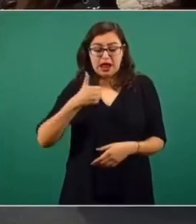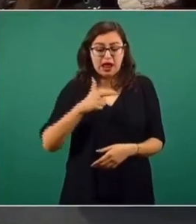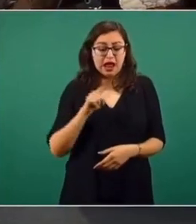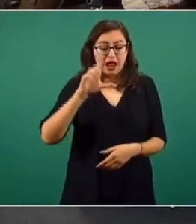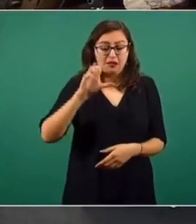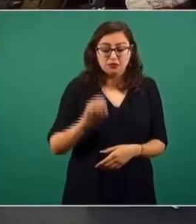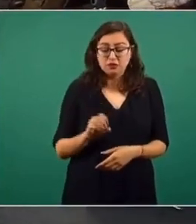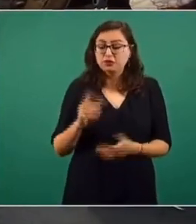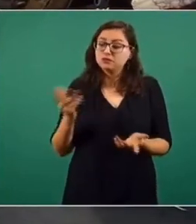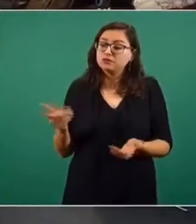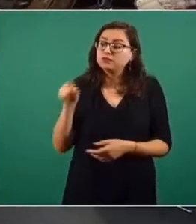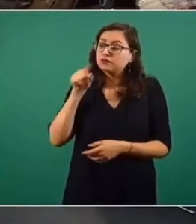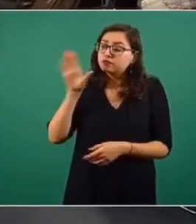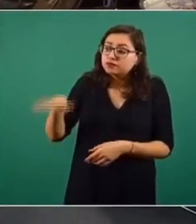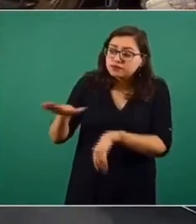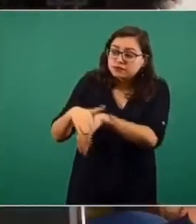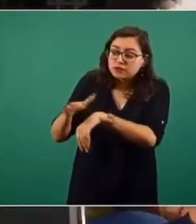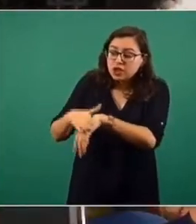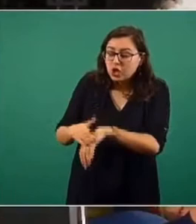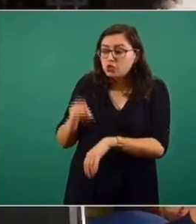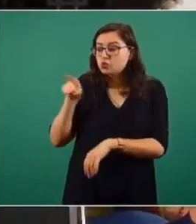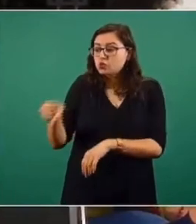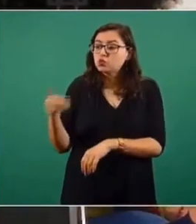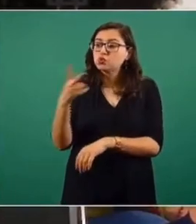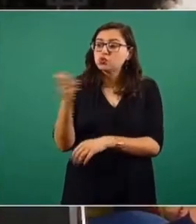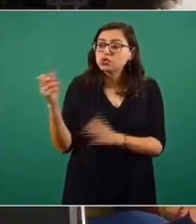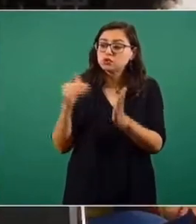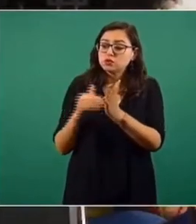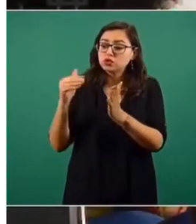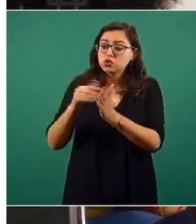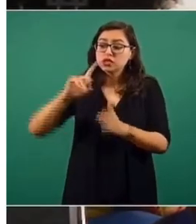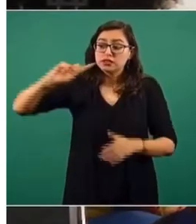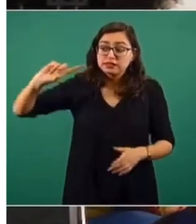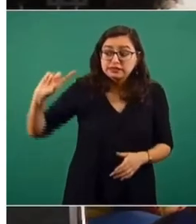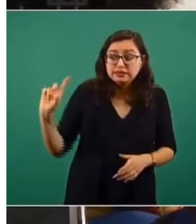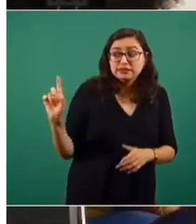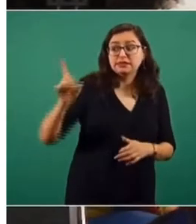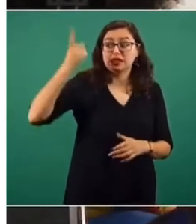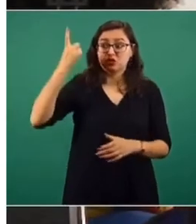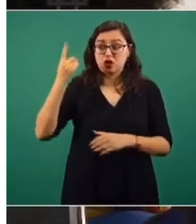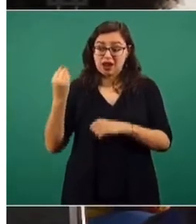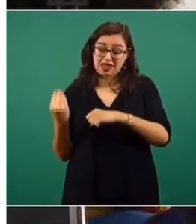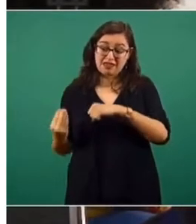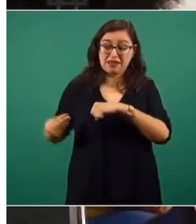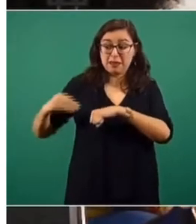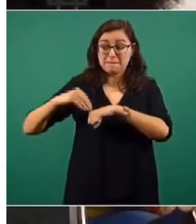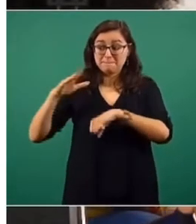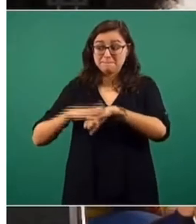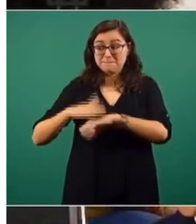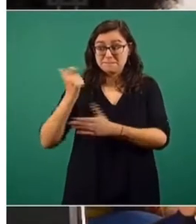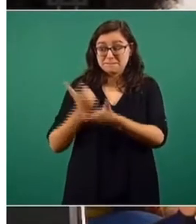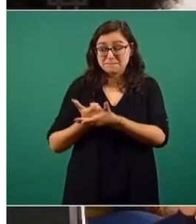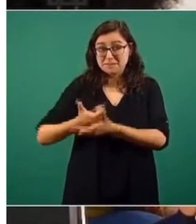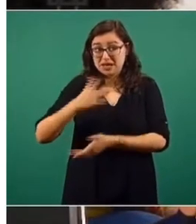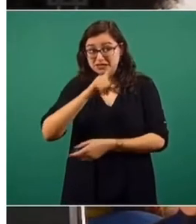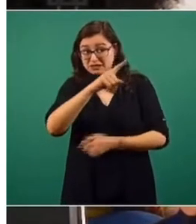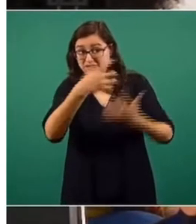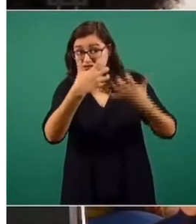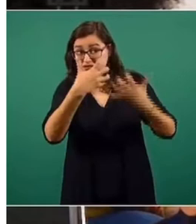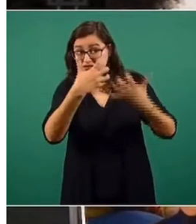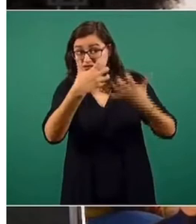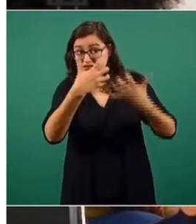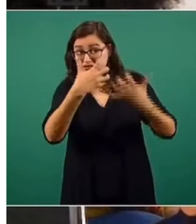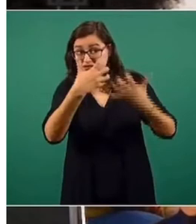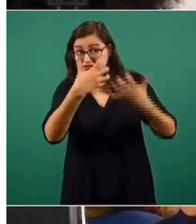repare el daño, entregando los 200 millones de dólares que pagó, que en lo que vendió a sobreprecio la planta agronitrogenados,